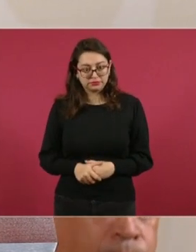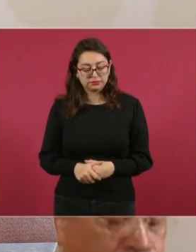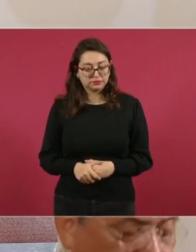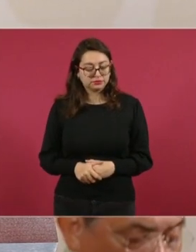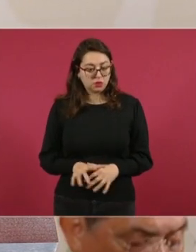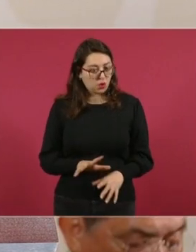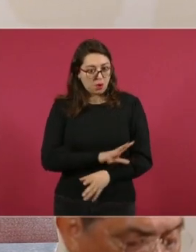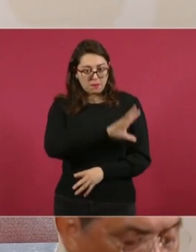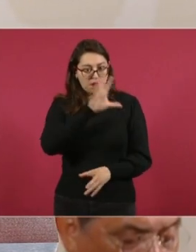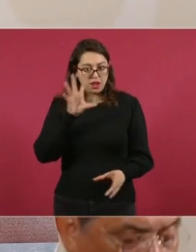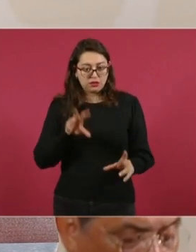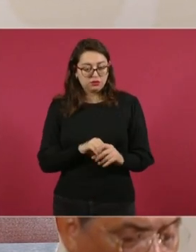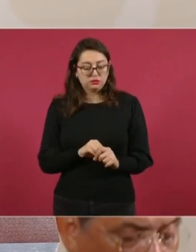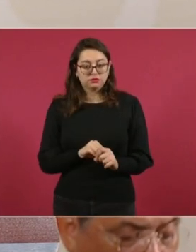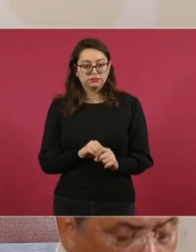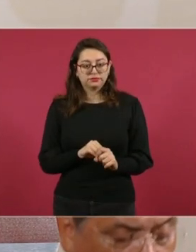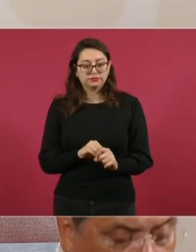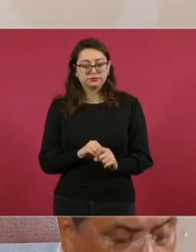todo.